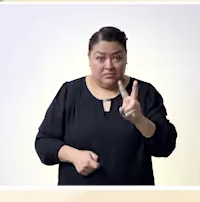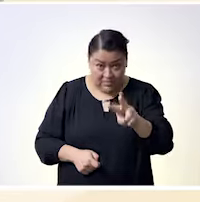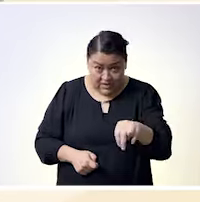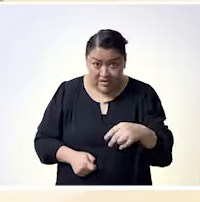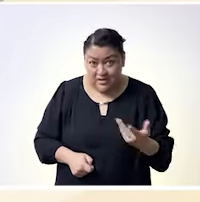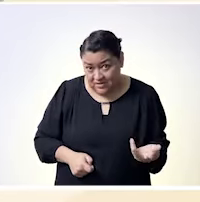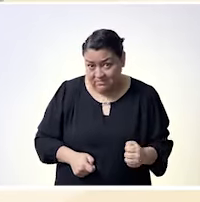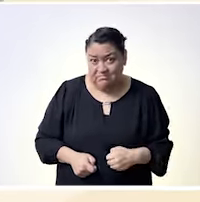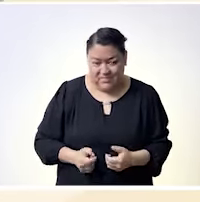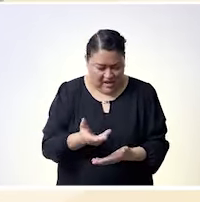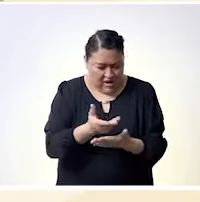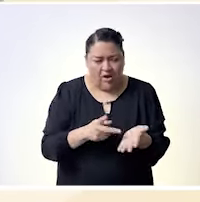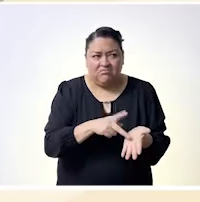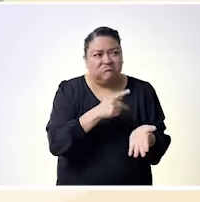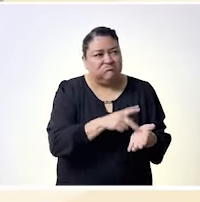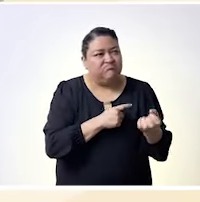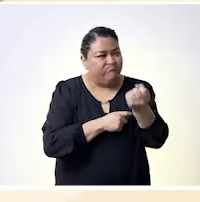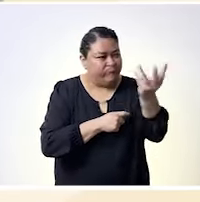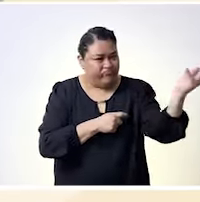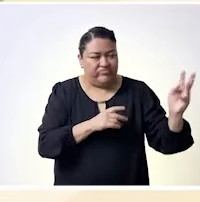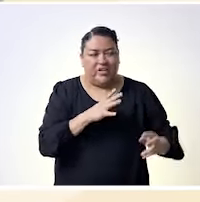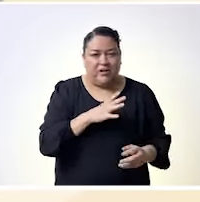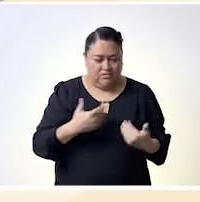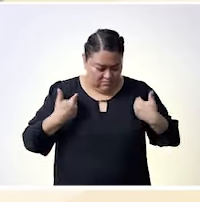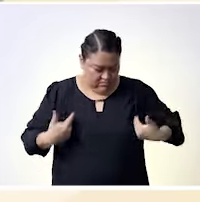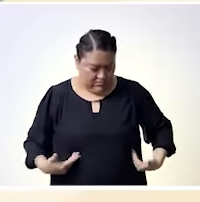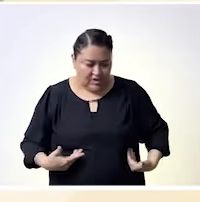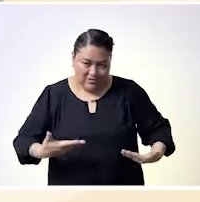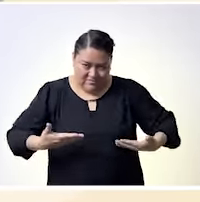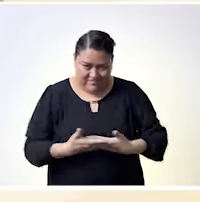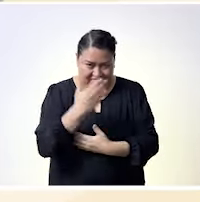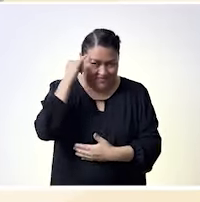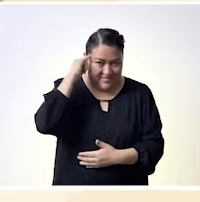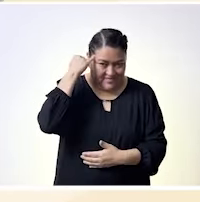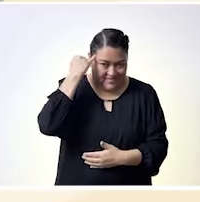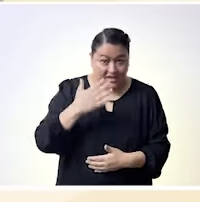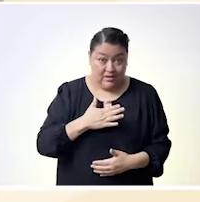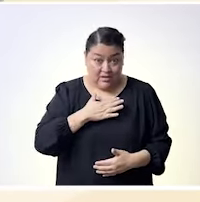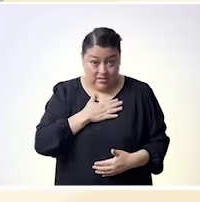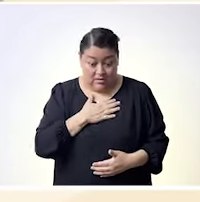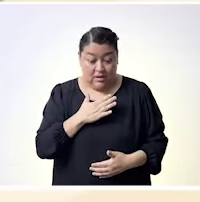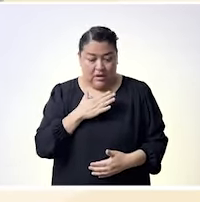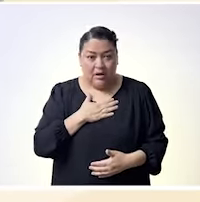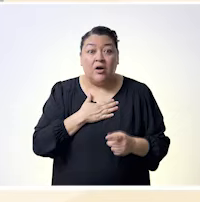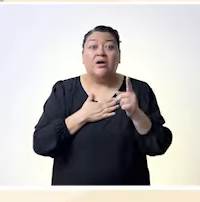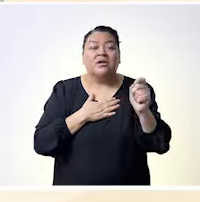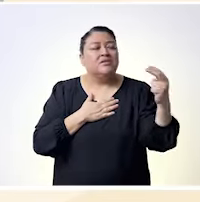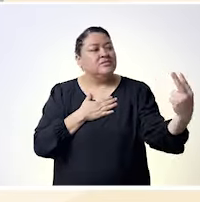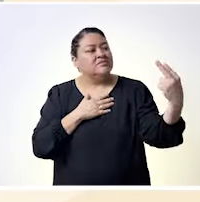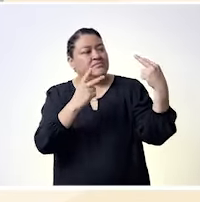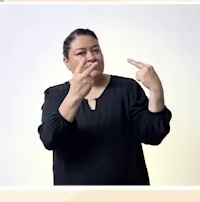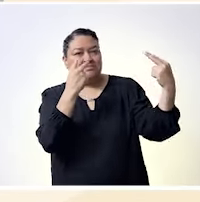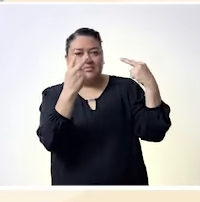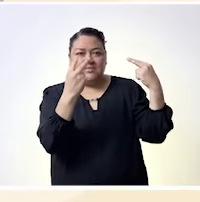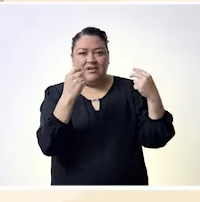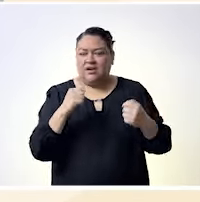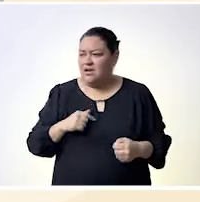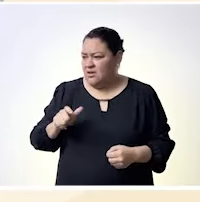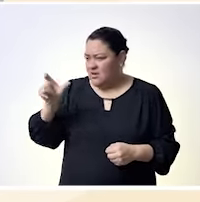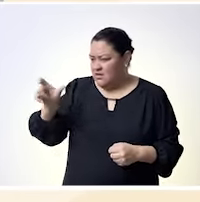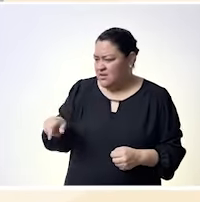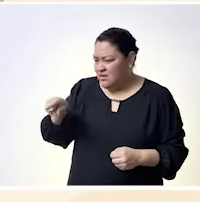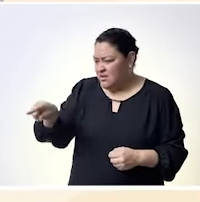este caso hay muchas mujeres de pueblos originarios que están haciendo muchas cosas y que lastimosamente no se les reconoce entonces